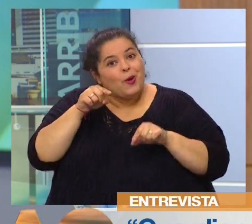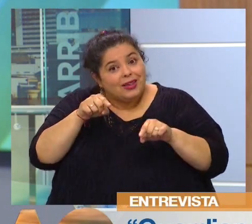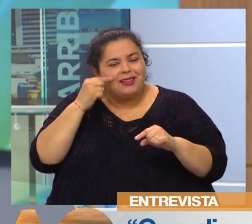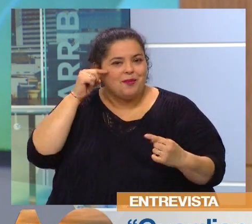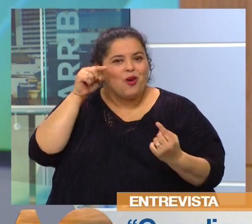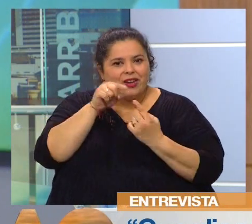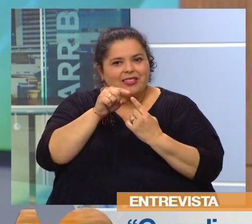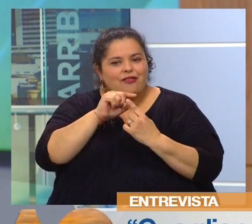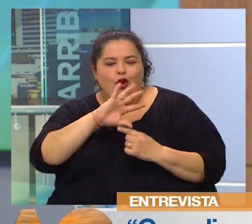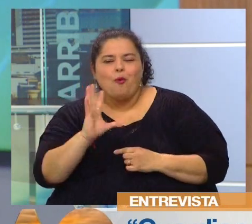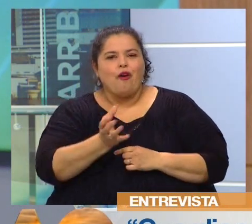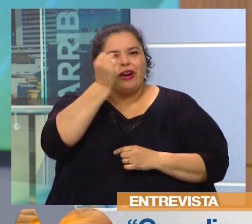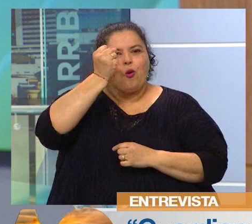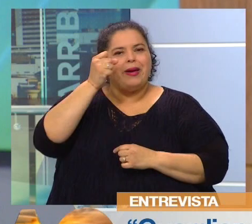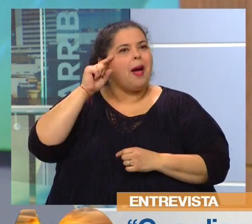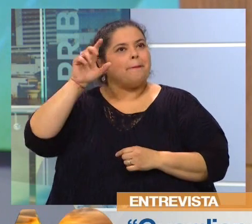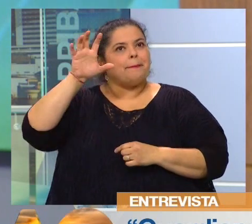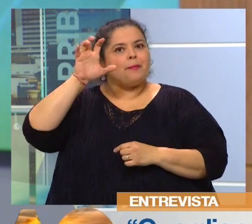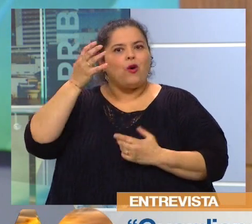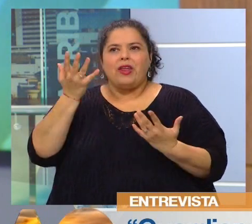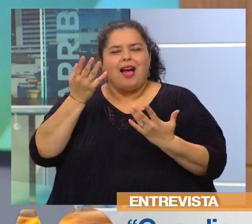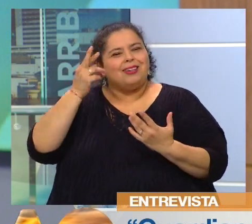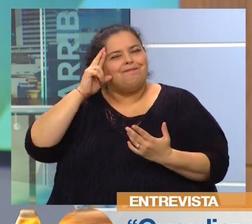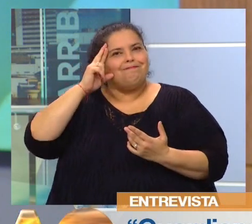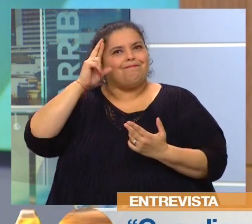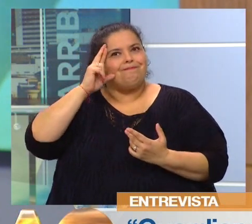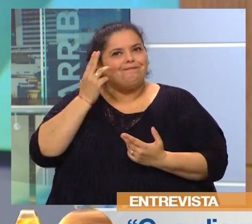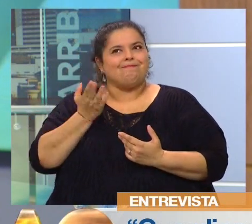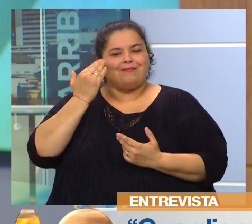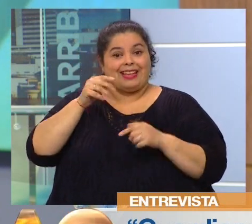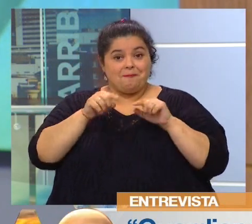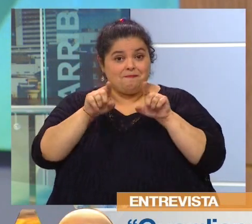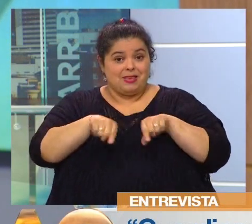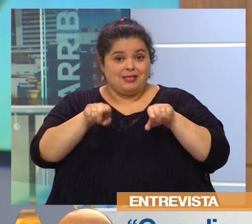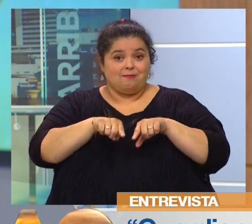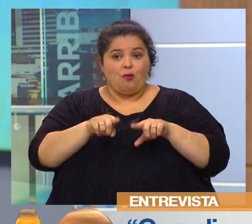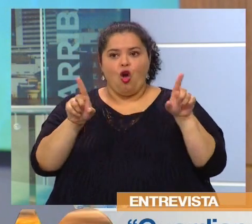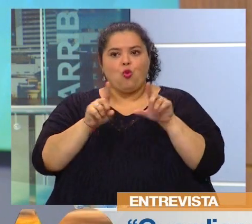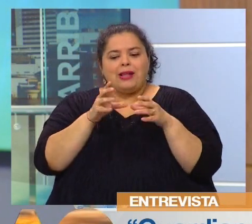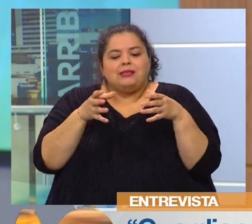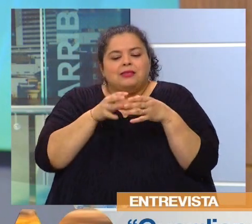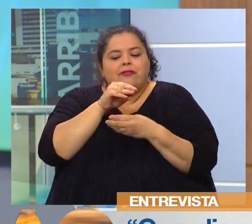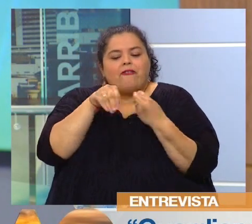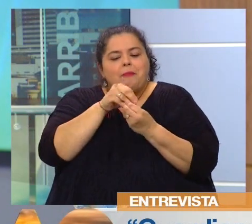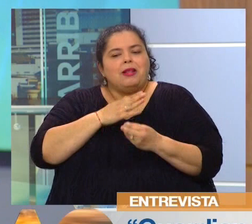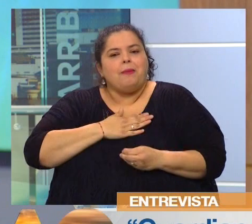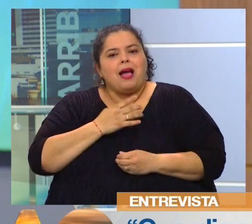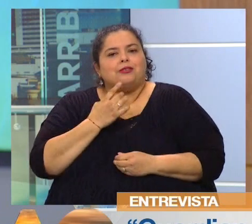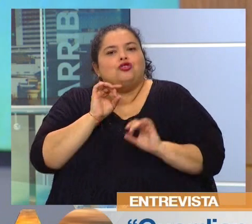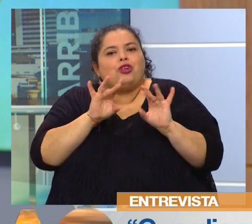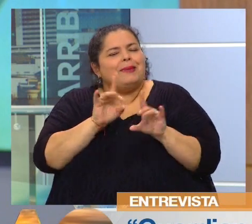recuperar una memoria. Que es una memoria colectiva, no es de un núcleo familiar. Es una memoria